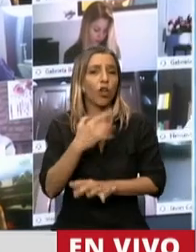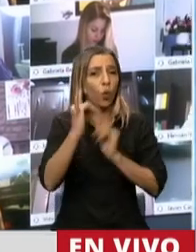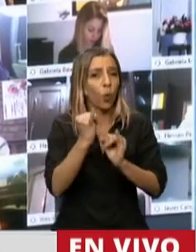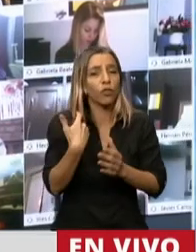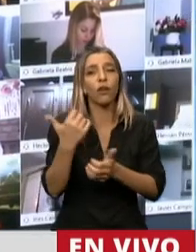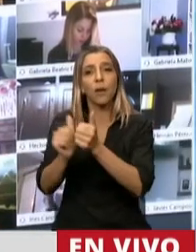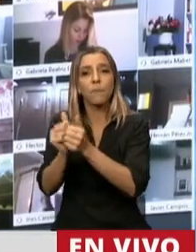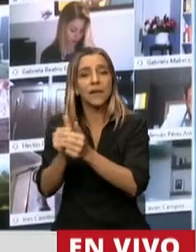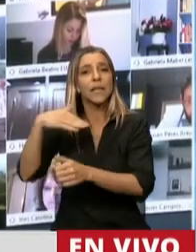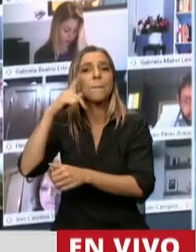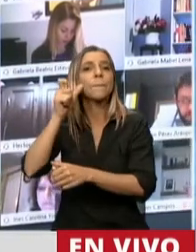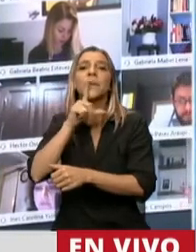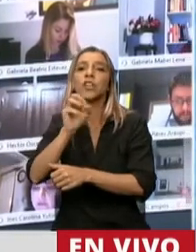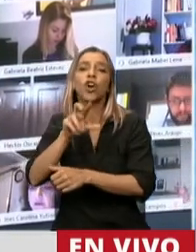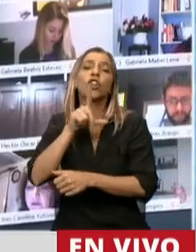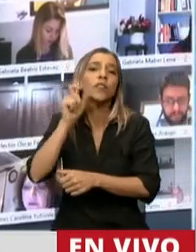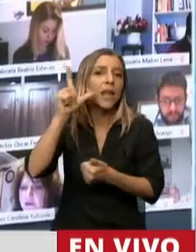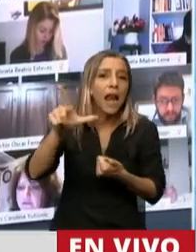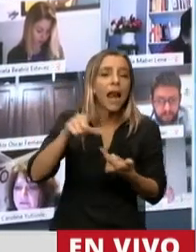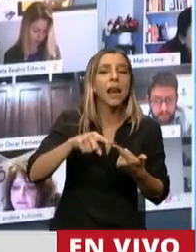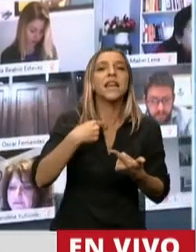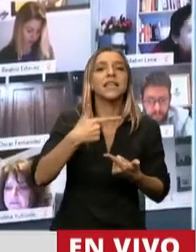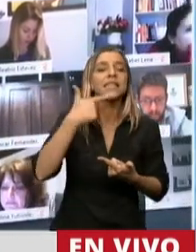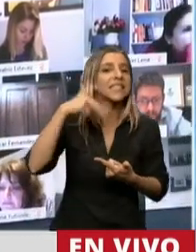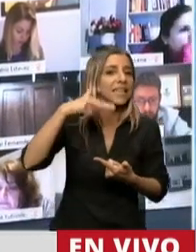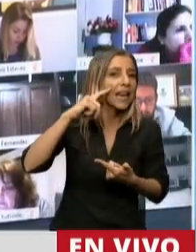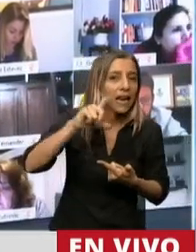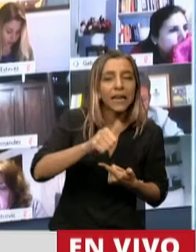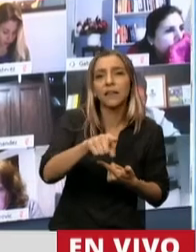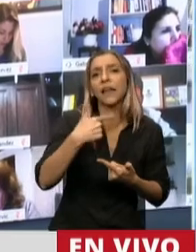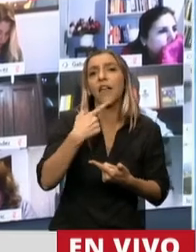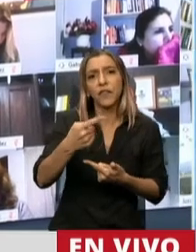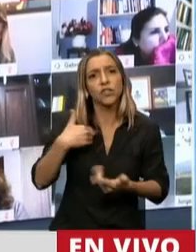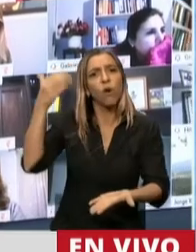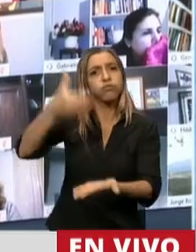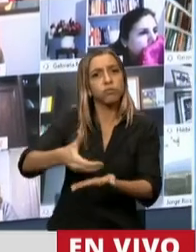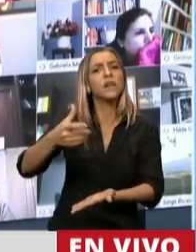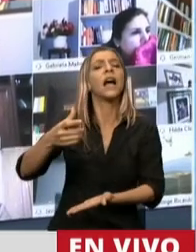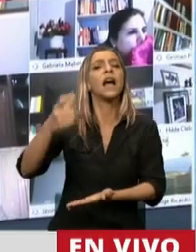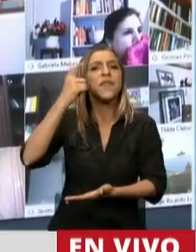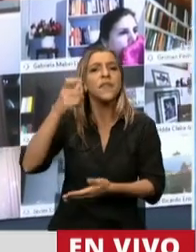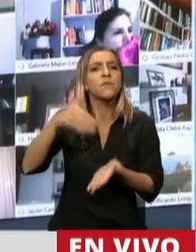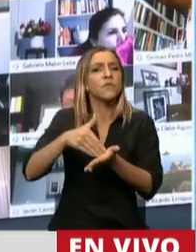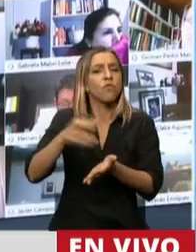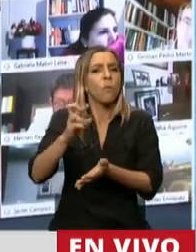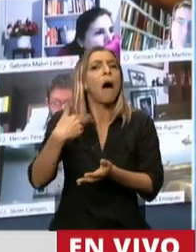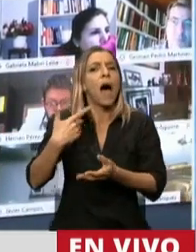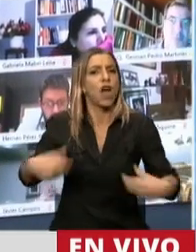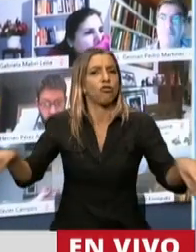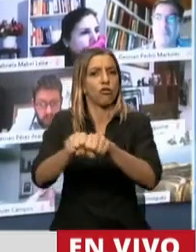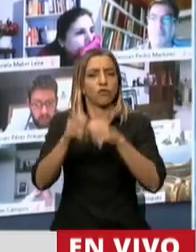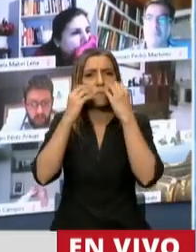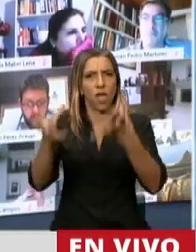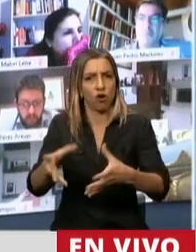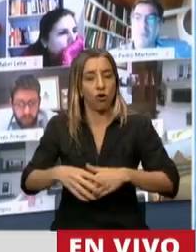y Silica Networks dijo que va a invertir 10 millones de dólares para mejorar la conectividad internacional de Argentina.